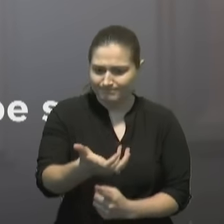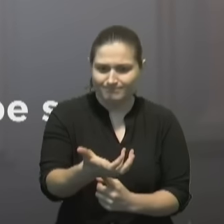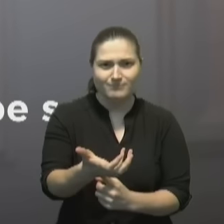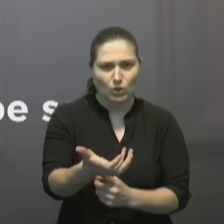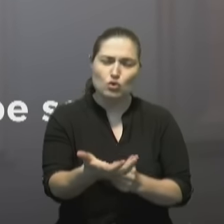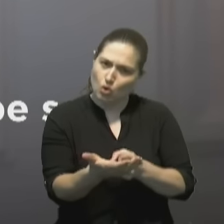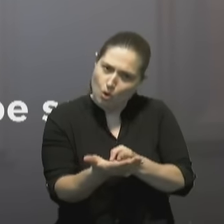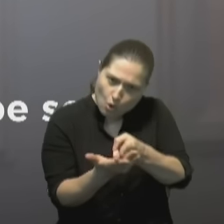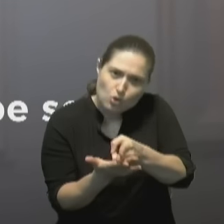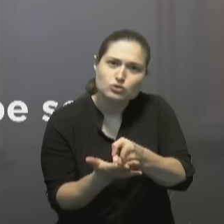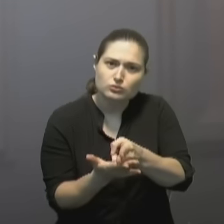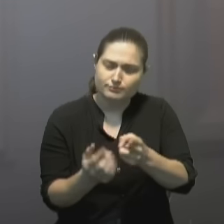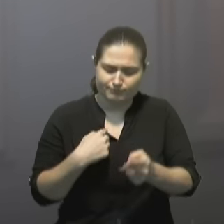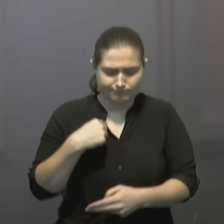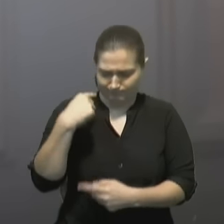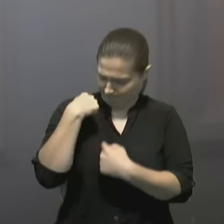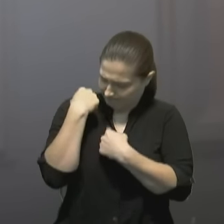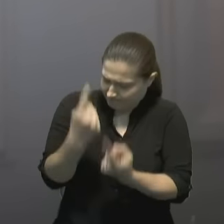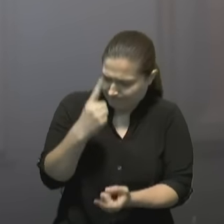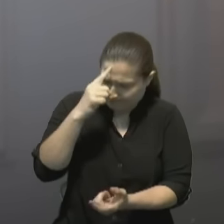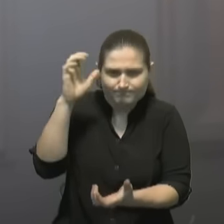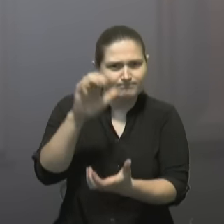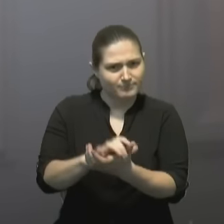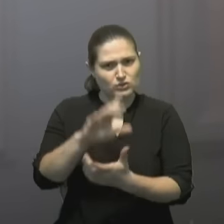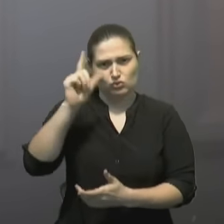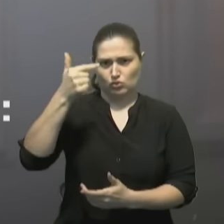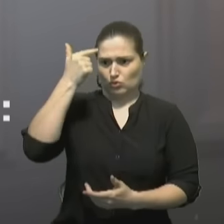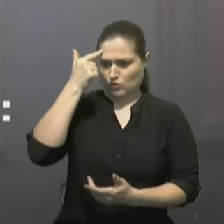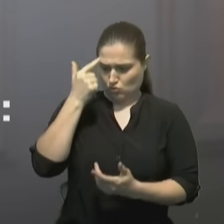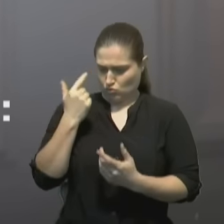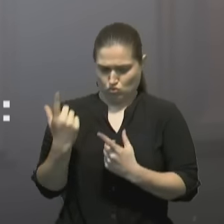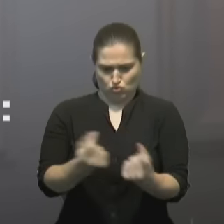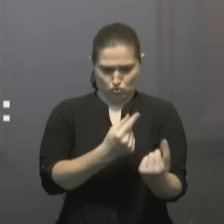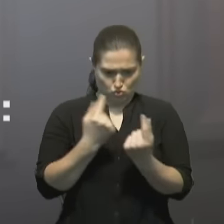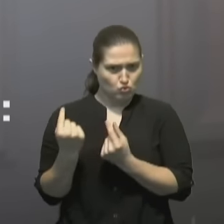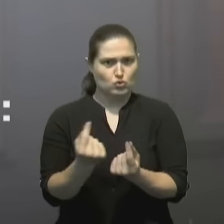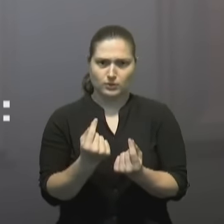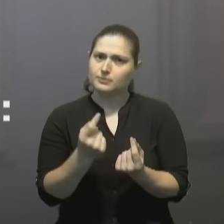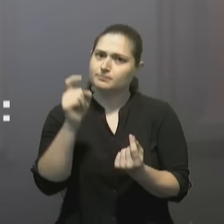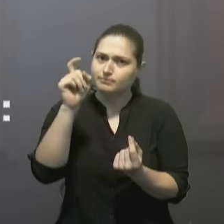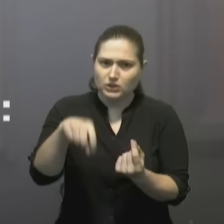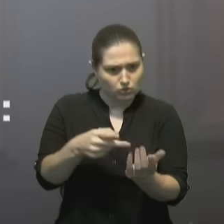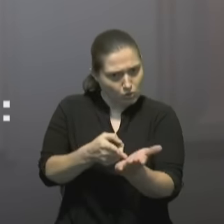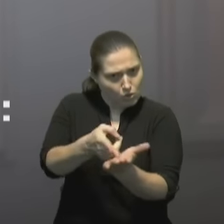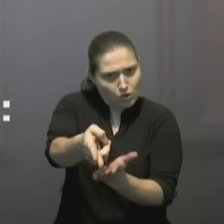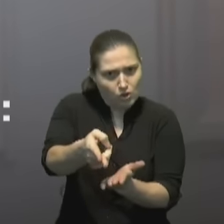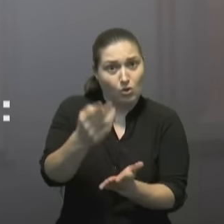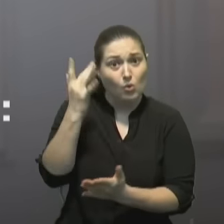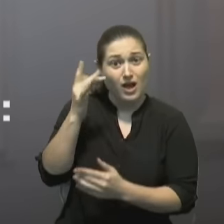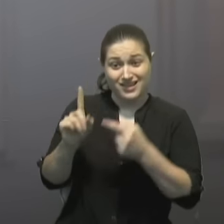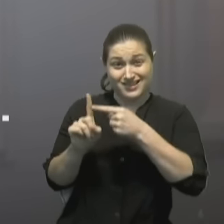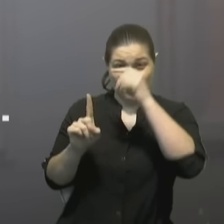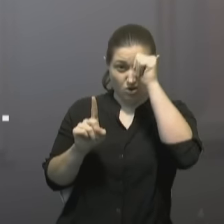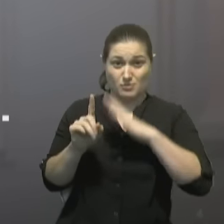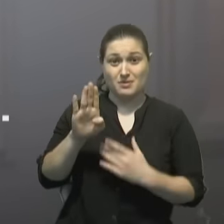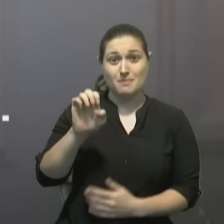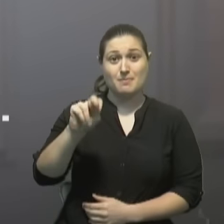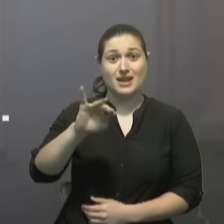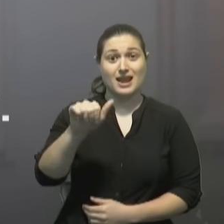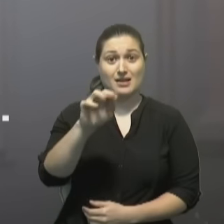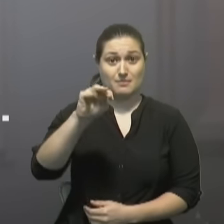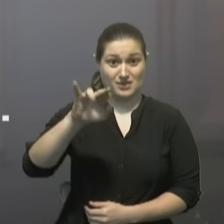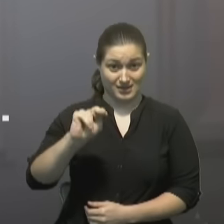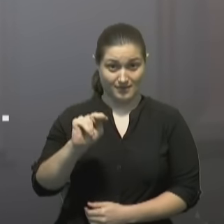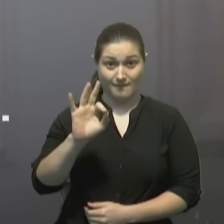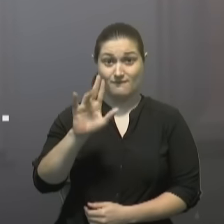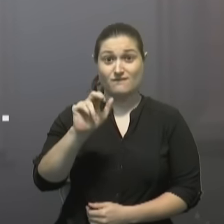como siempre he creído debe ser todo acto de servicio público. Porque como dijo el gran Benjamin Franklin, la honestidad es